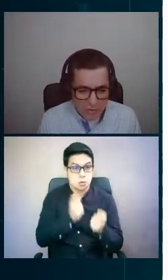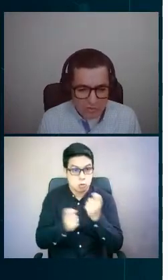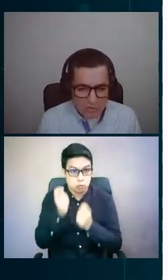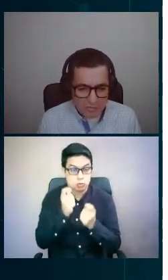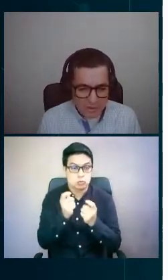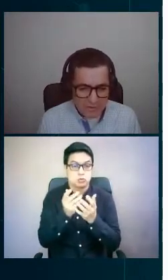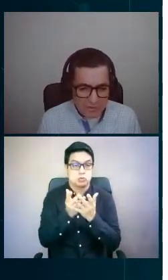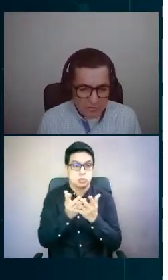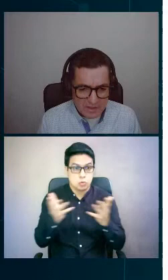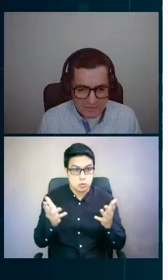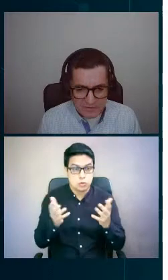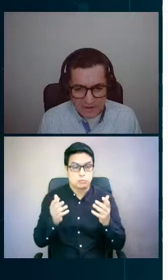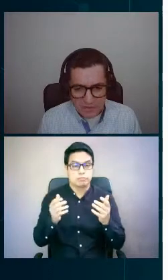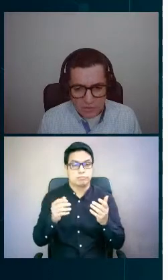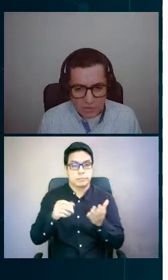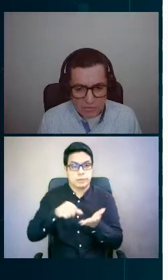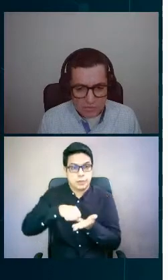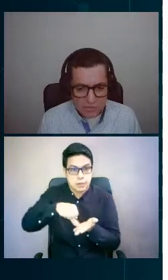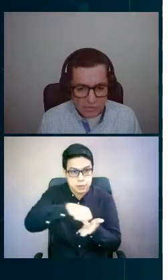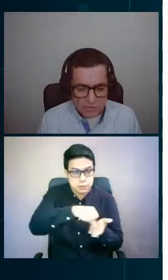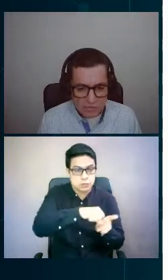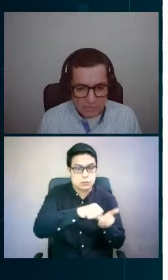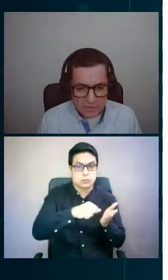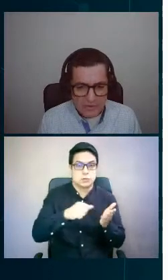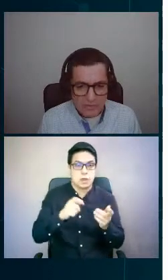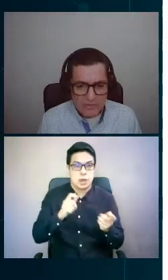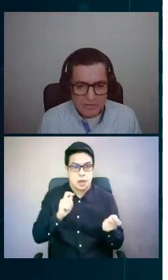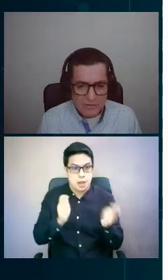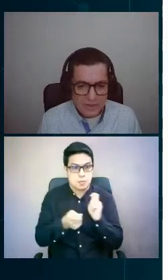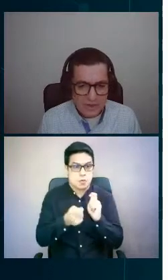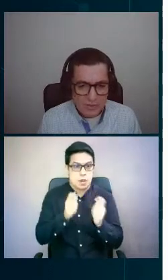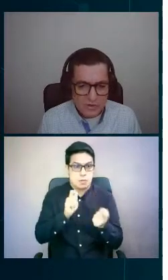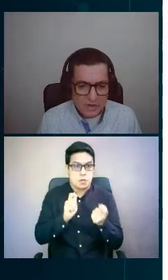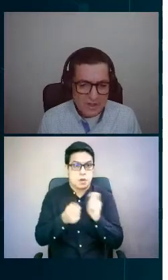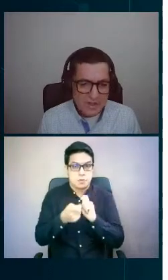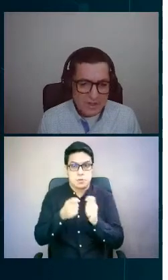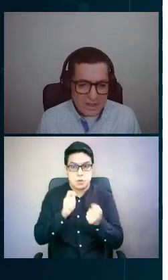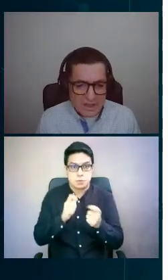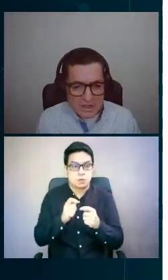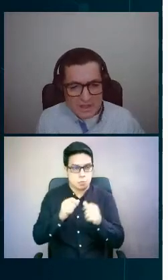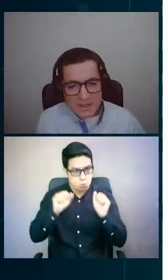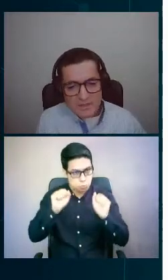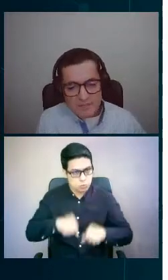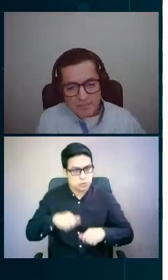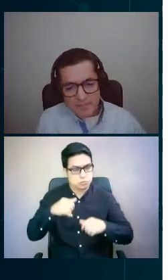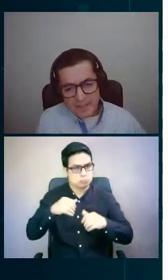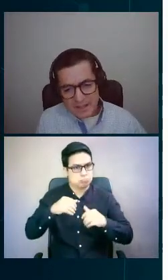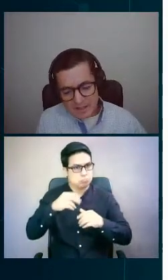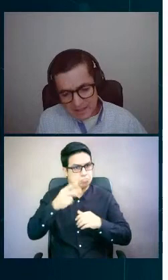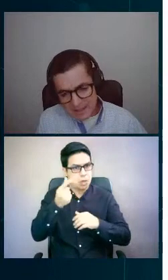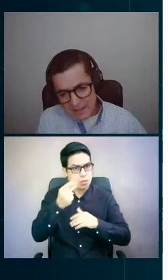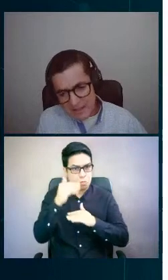reducción de costos operativos, se identificaron todos esos costos operativos que se podía reducir. Y,